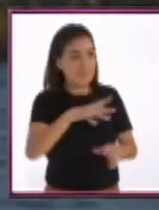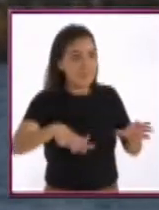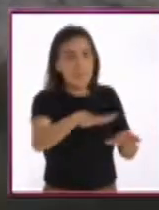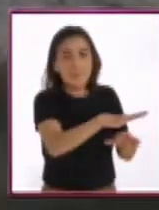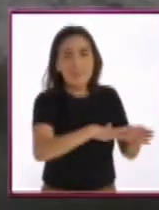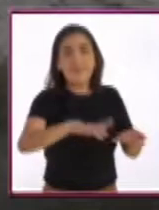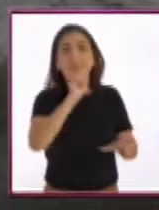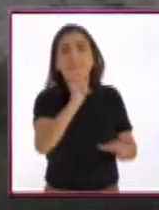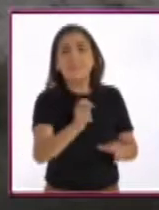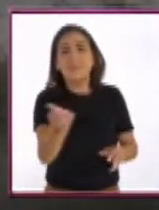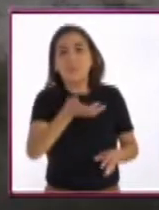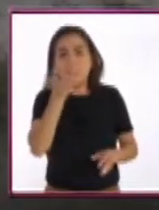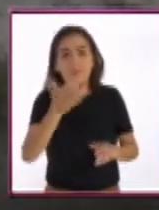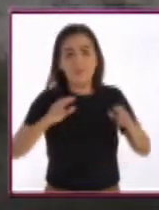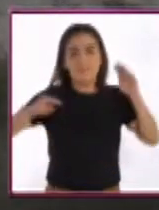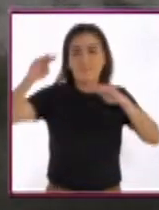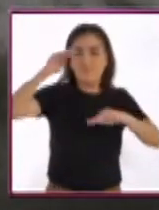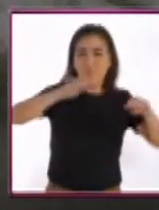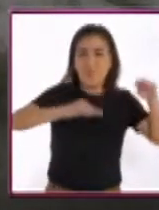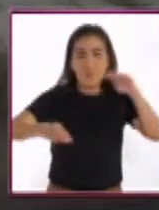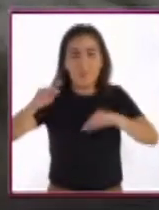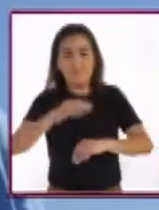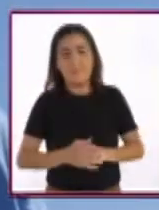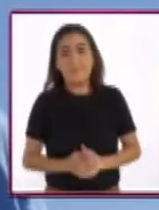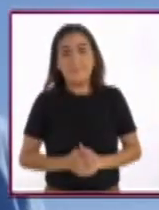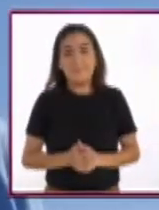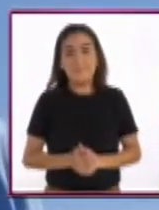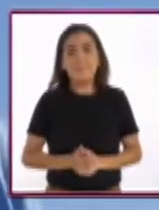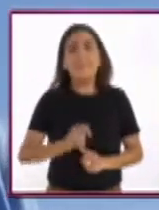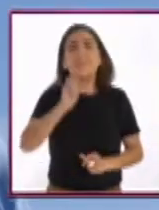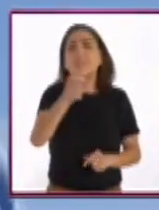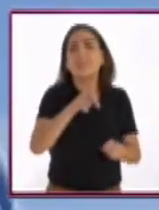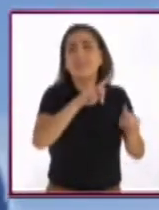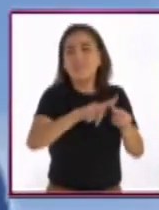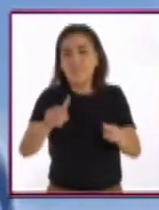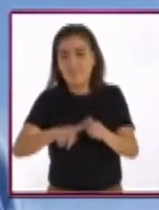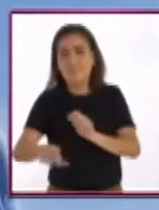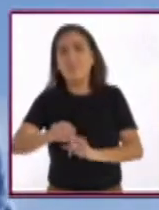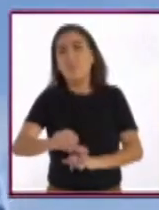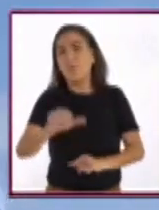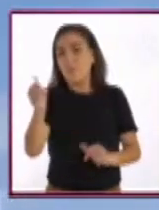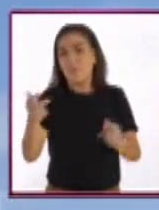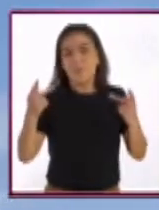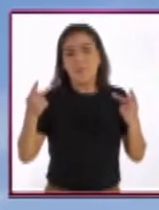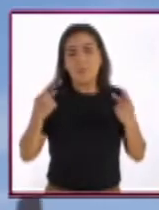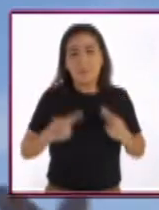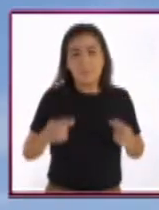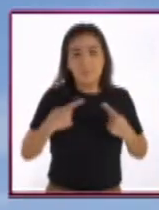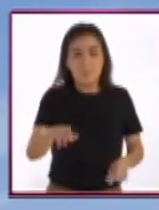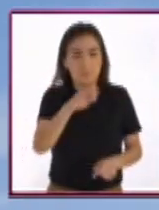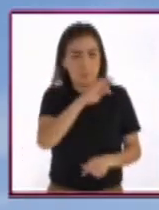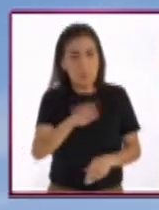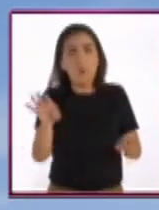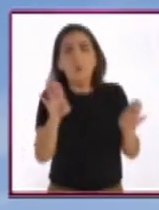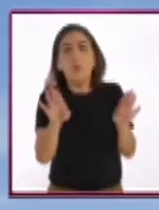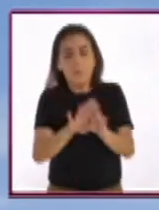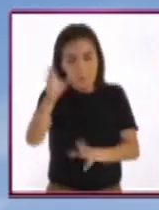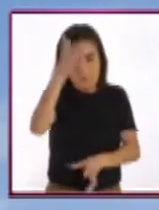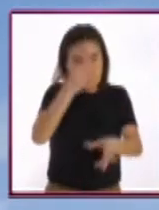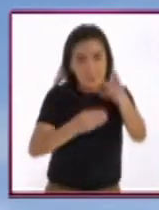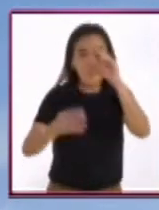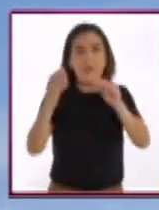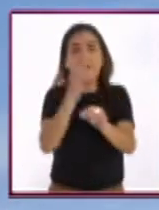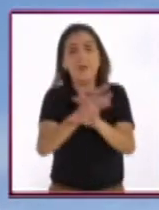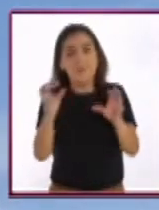ambiente y saben cómo usarlo con medida, ¿no? A diferencia de muchos otros que pueden